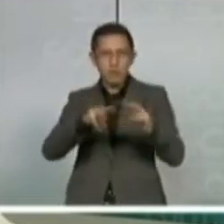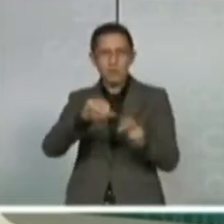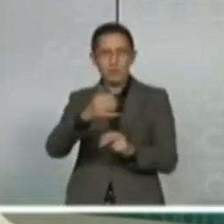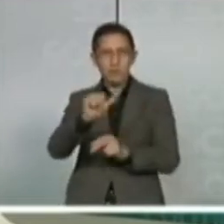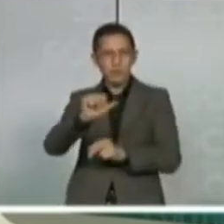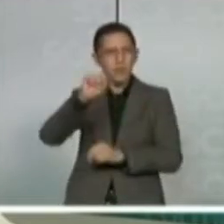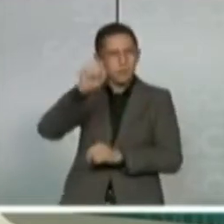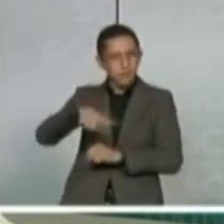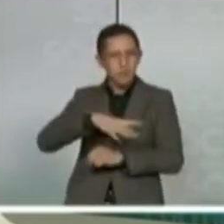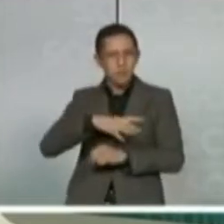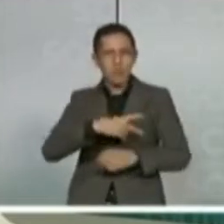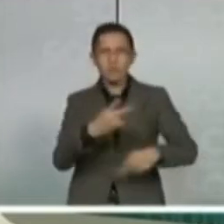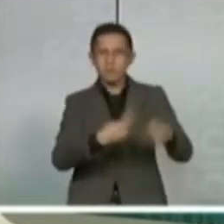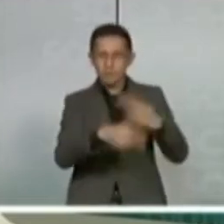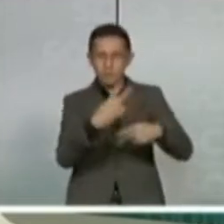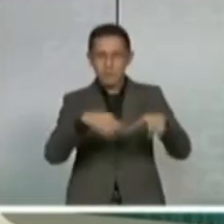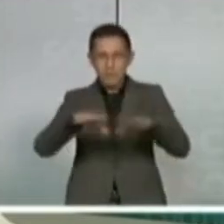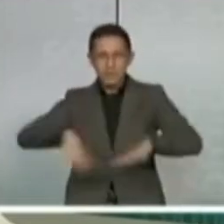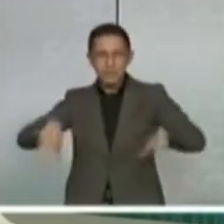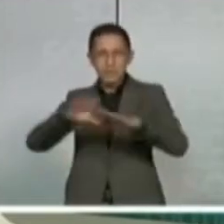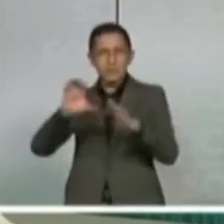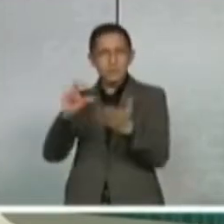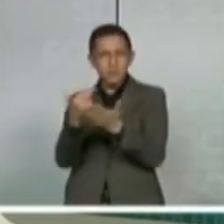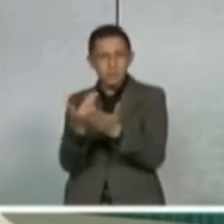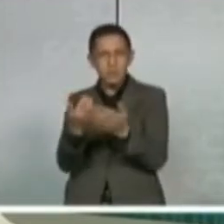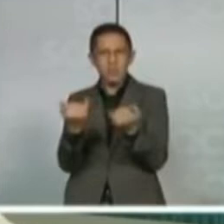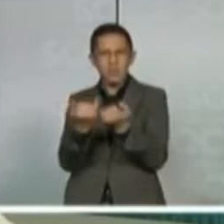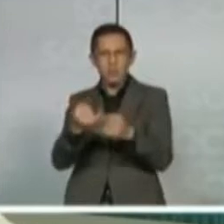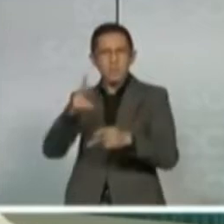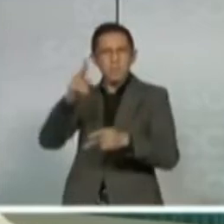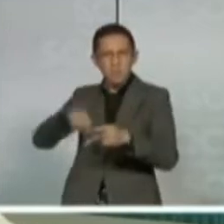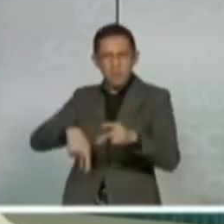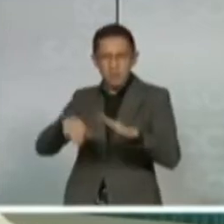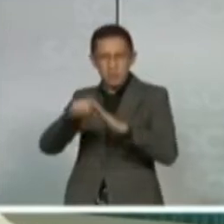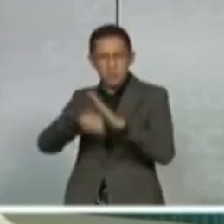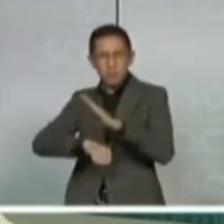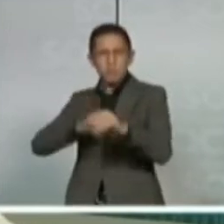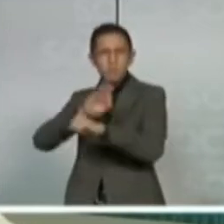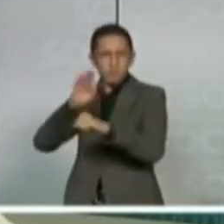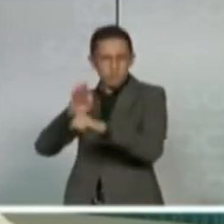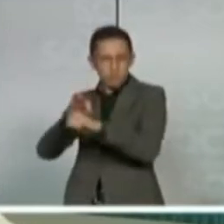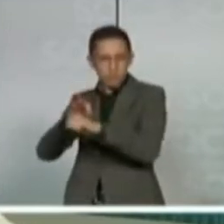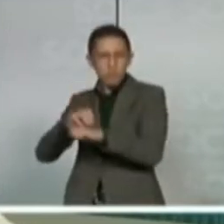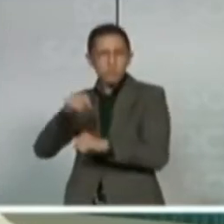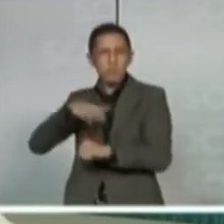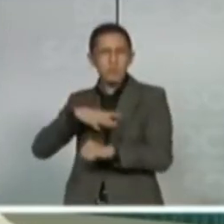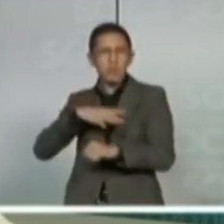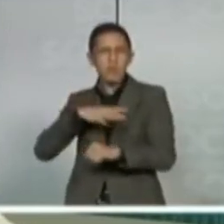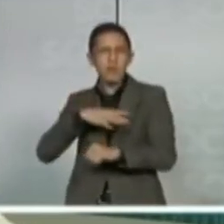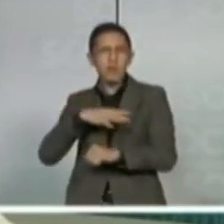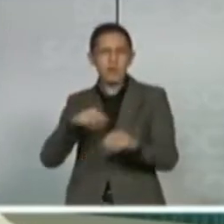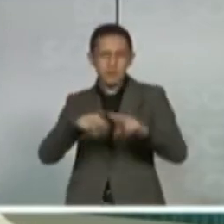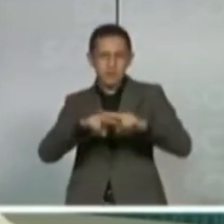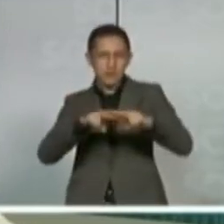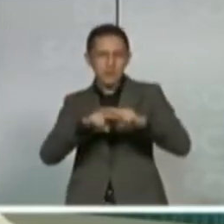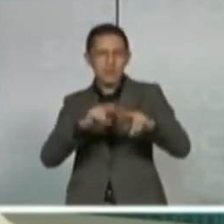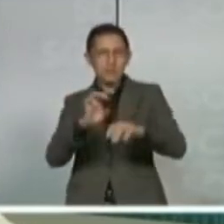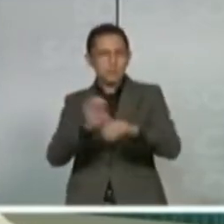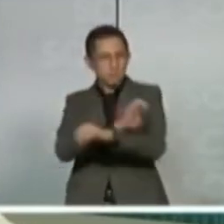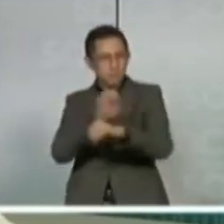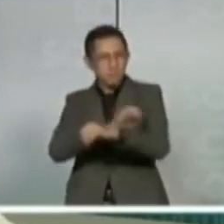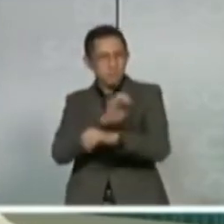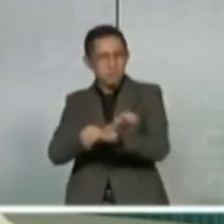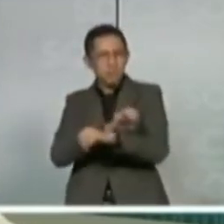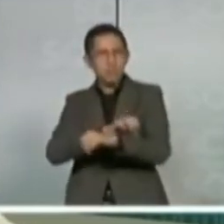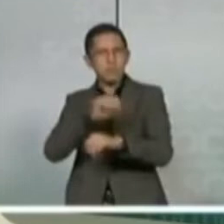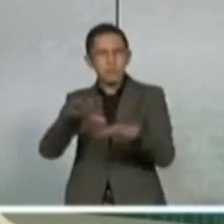doble riel, más una de carga, en un tren eléctrico que generará mucha cercanía